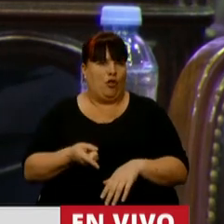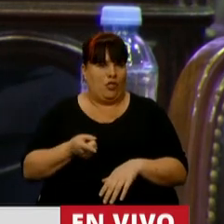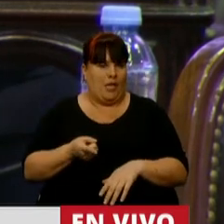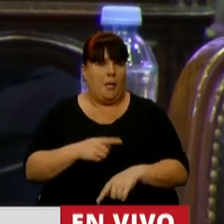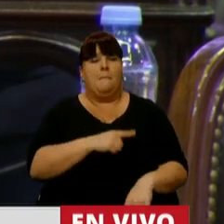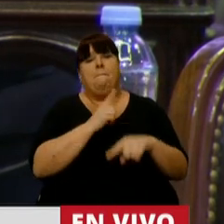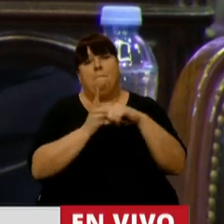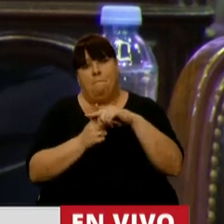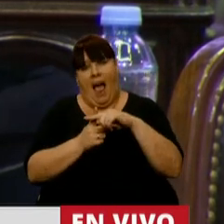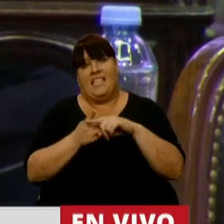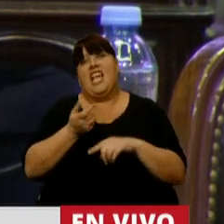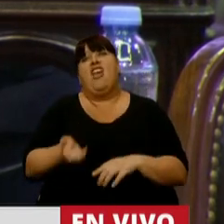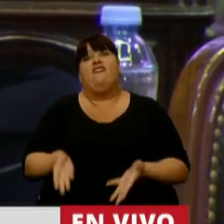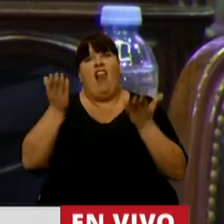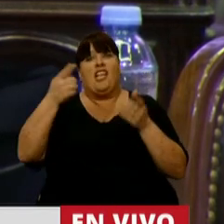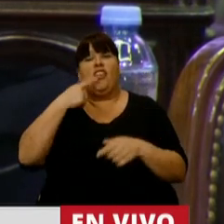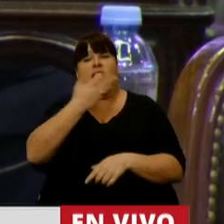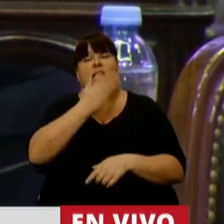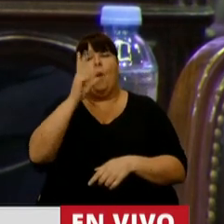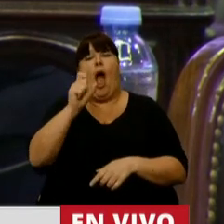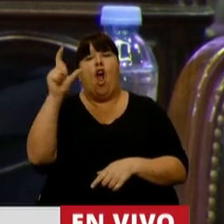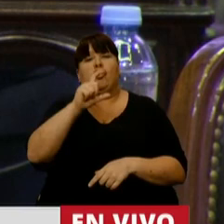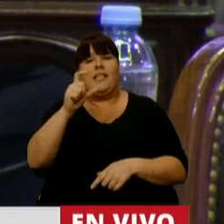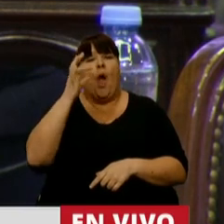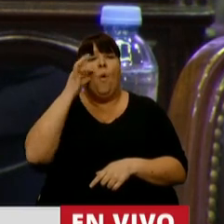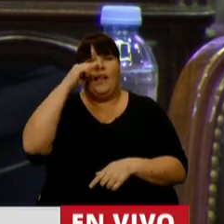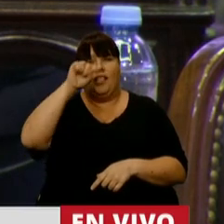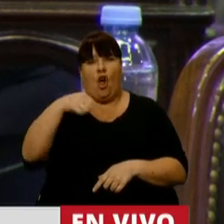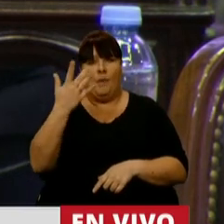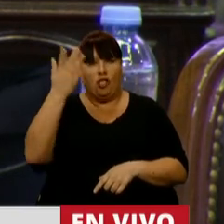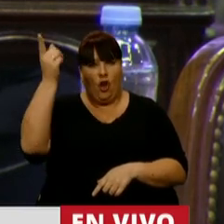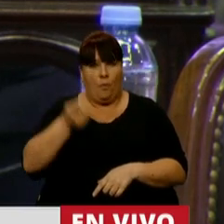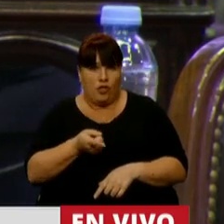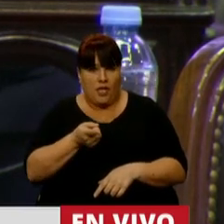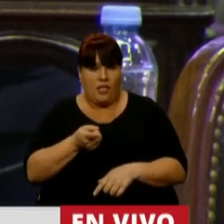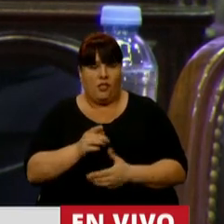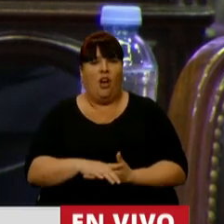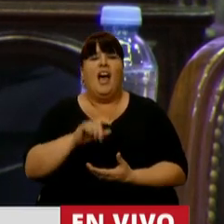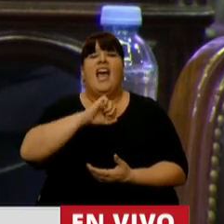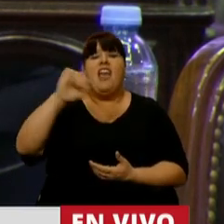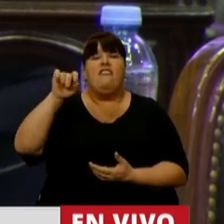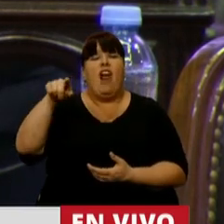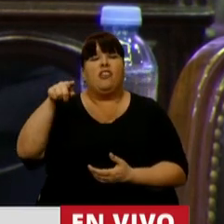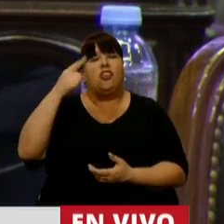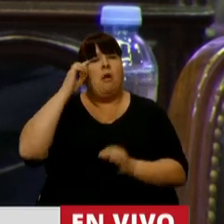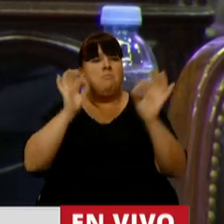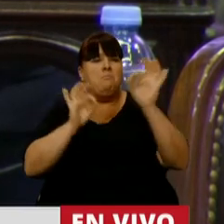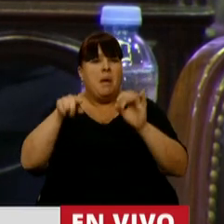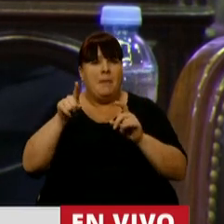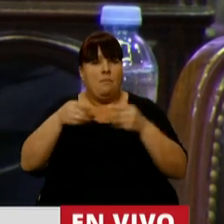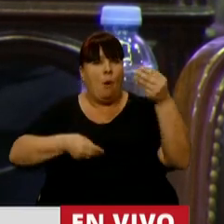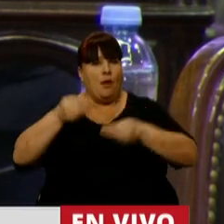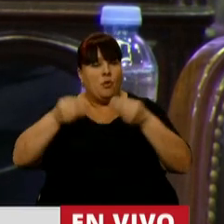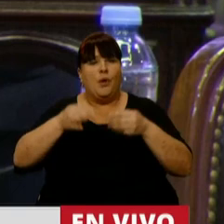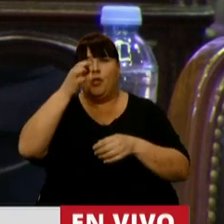sumado a la inflación que proyecta el Banco Central del 47,5% y la inflación que estima este mismo